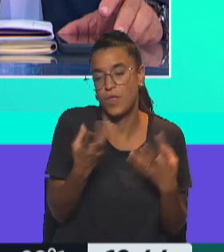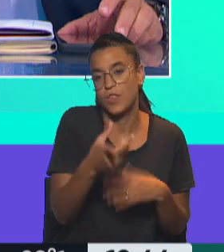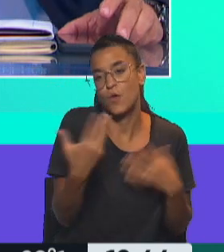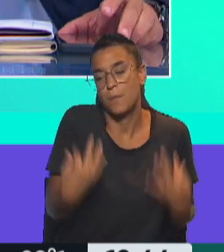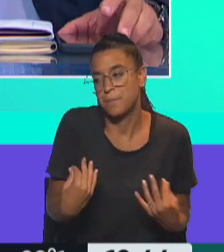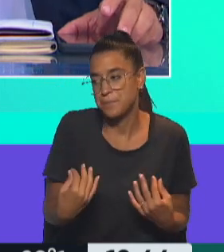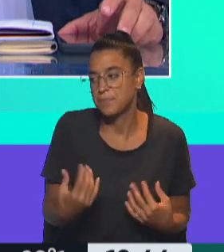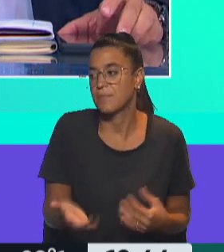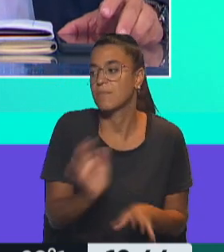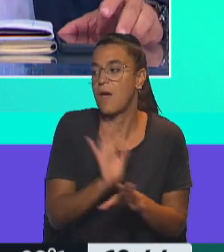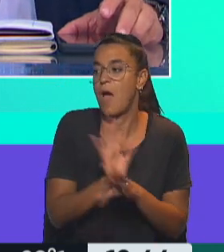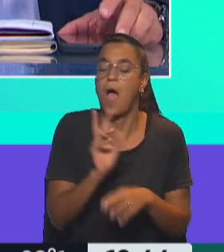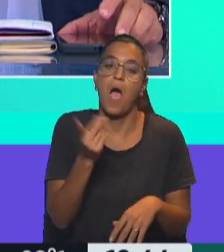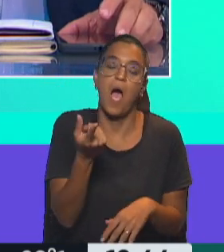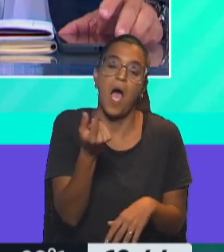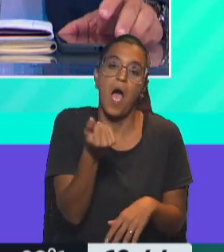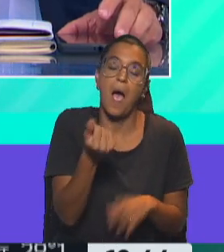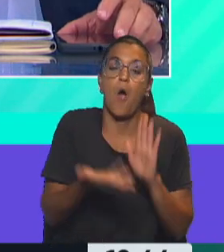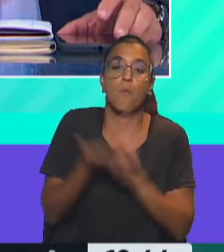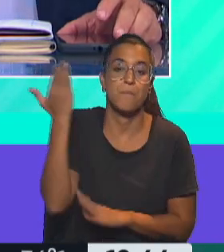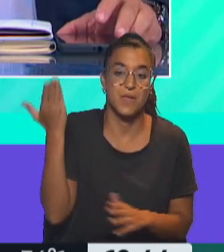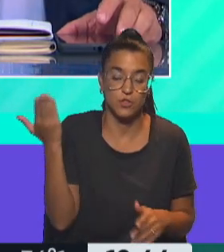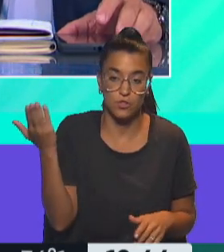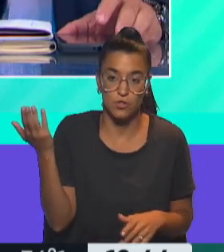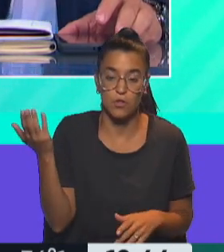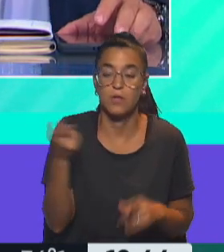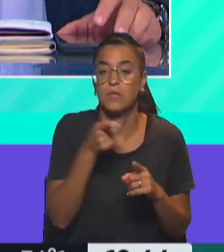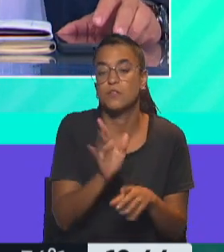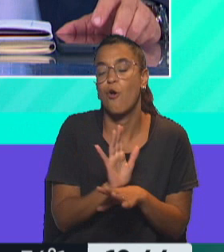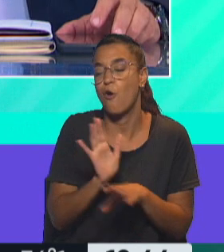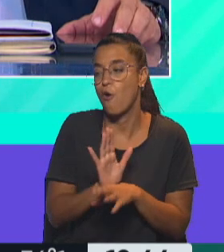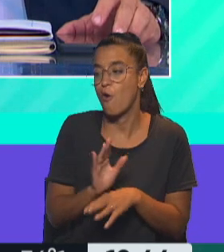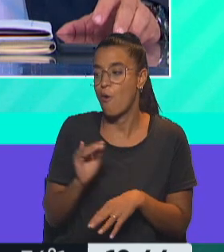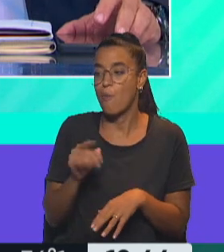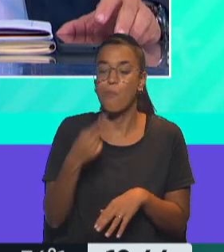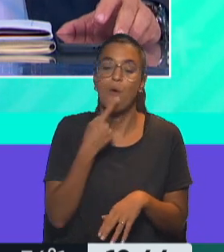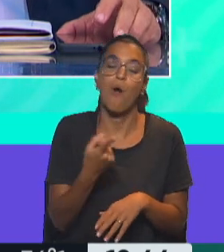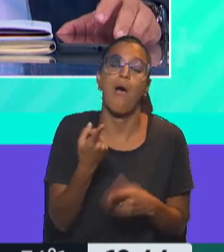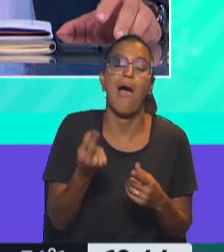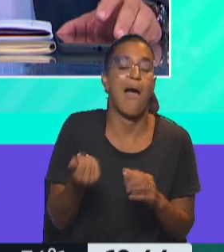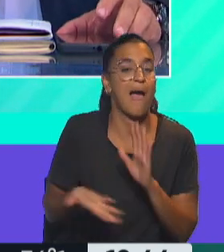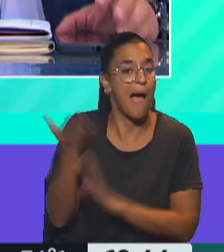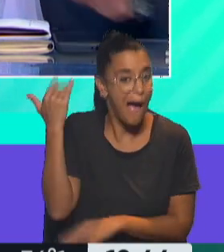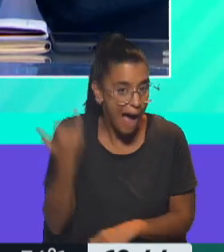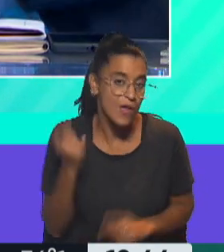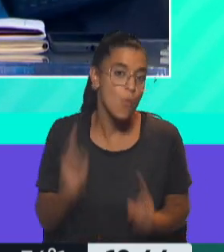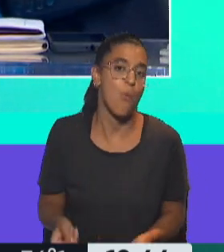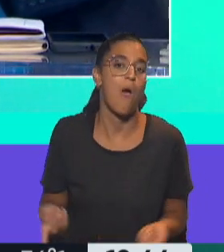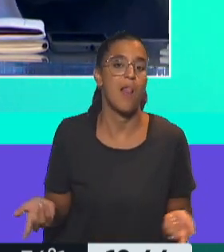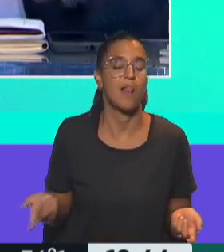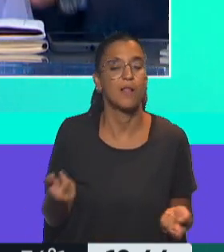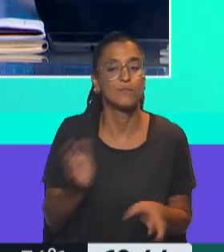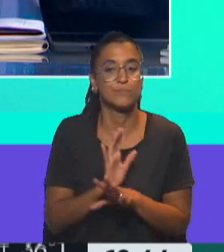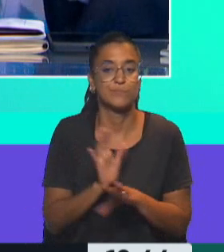justamente para evitar los aumentos de precios y esto es un atajo para aplicar los aumentos de precios. Entonces están